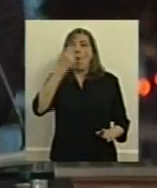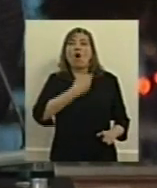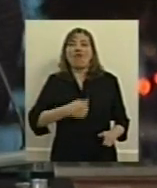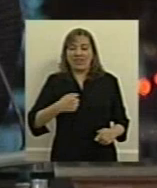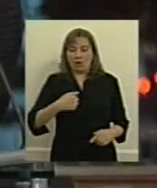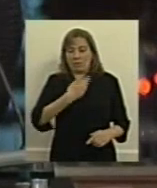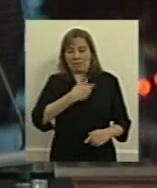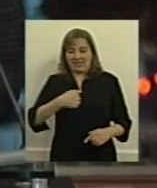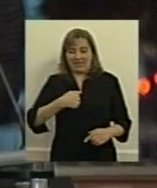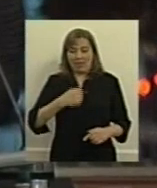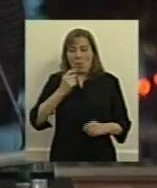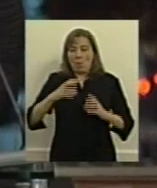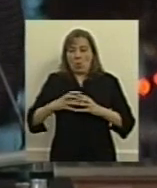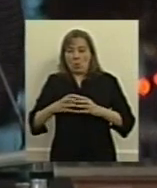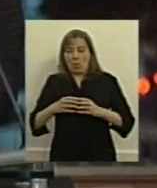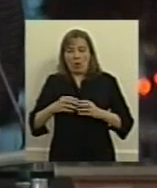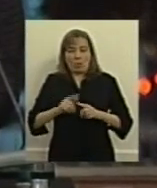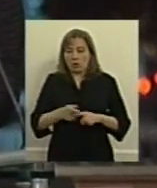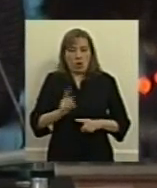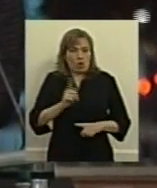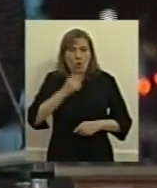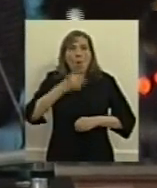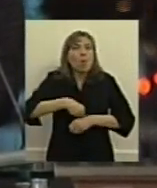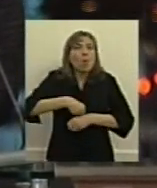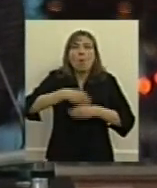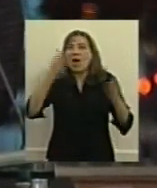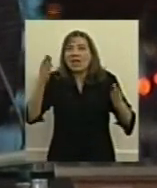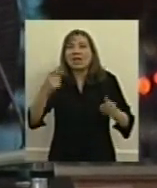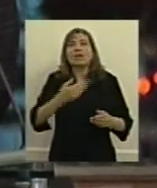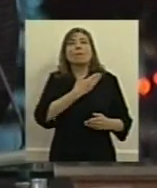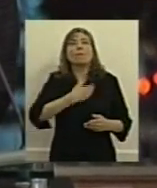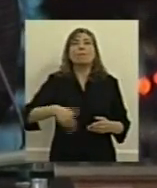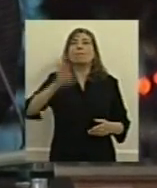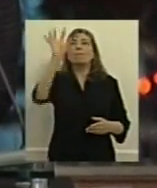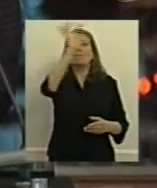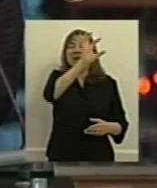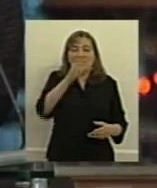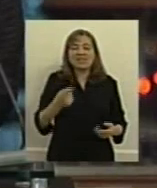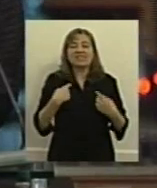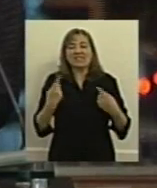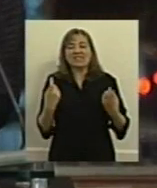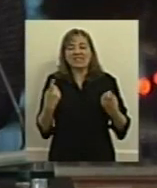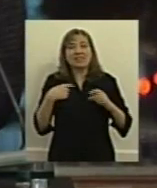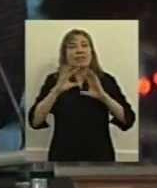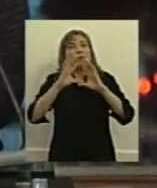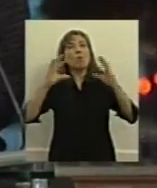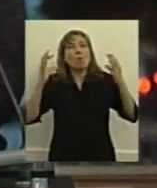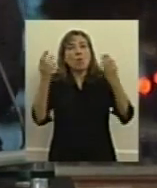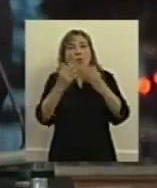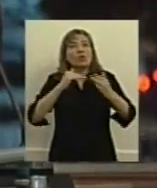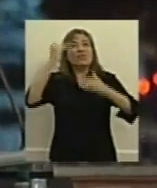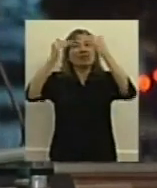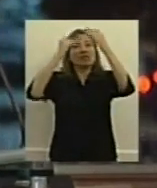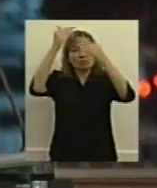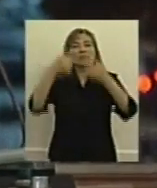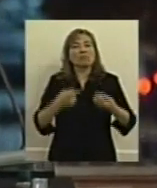presidente ni de un partido esto es lo que tiene que hacer cualquier país que se precie de querer formar parte del mundo desarrollado y